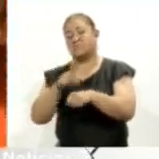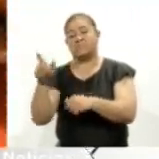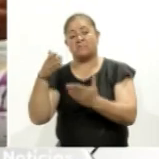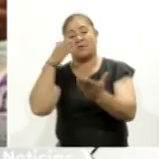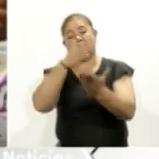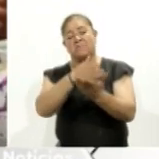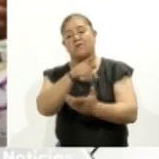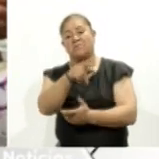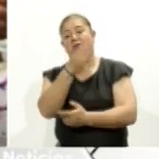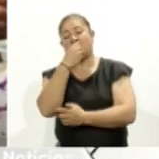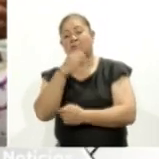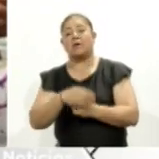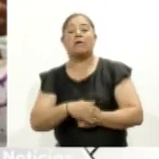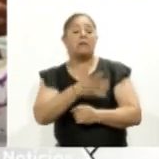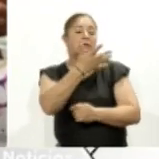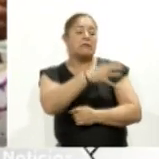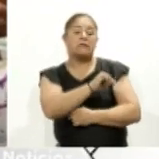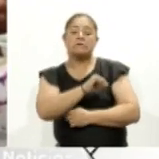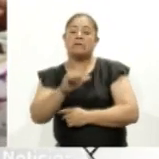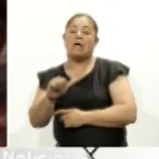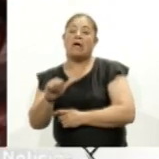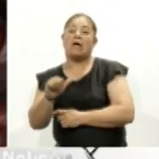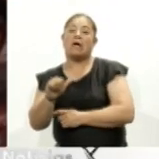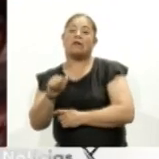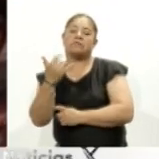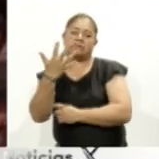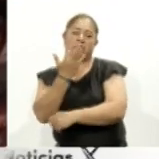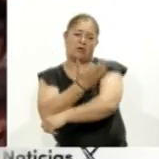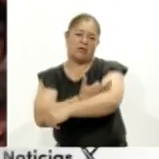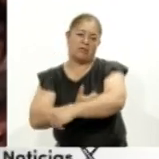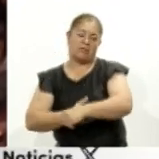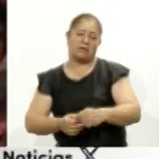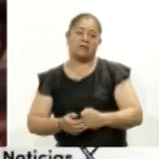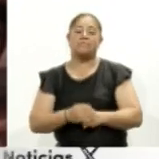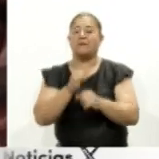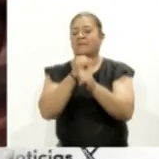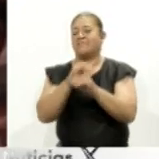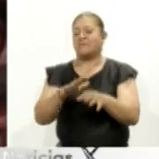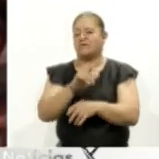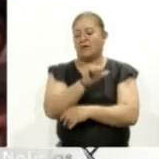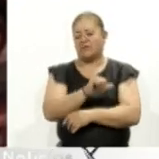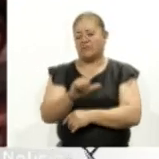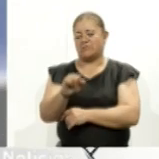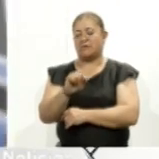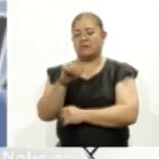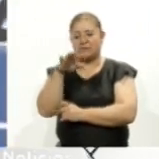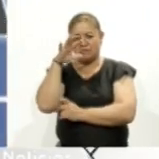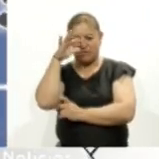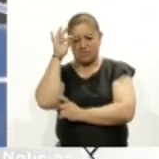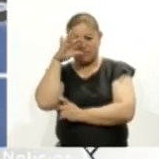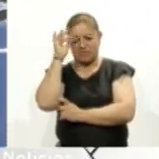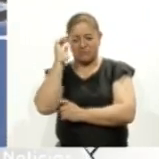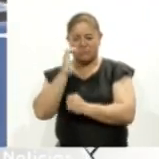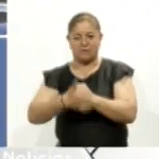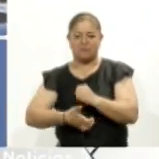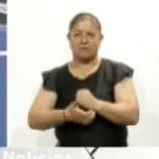preferentemente en un horario de 10 a 17 horas con información de Ana Sánchez Coracyt Noticias